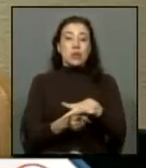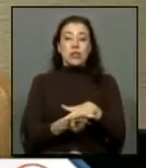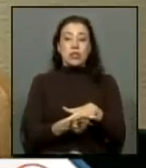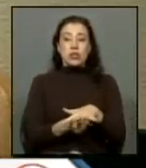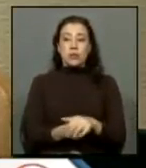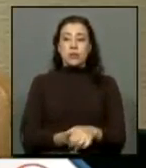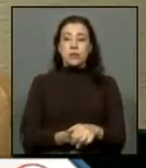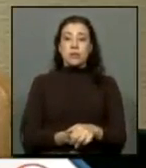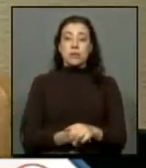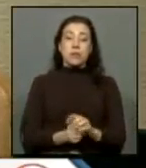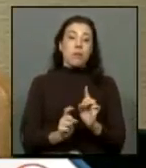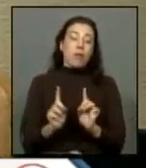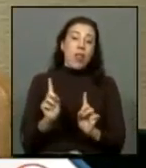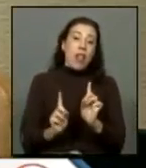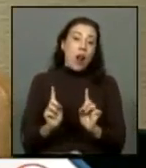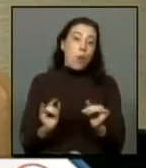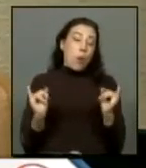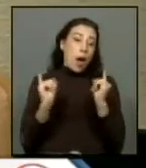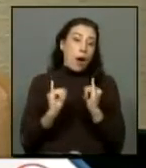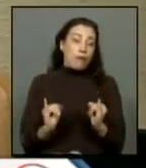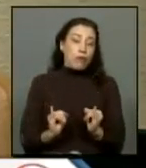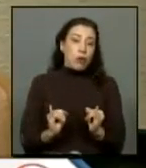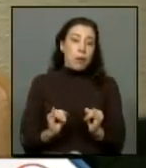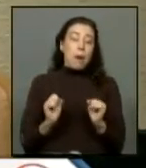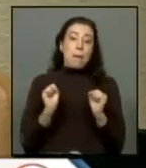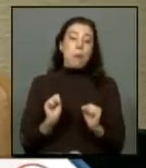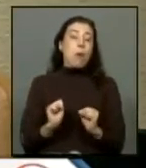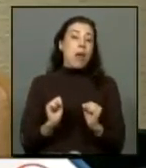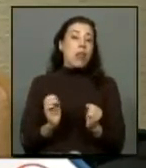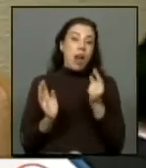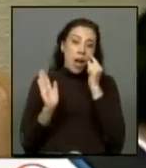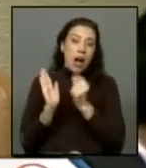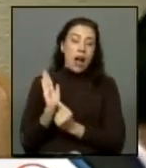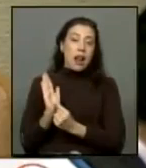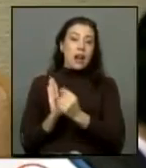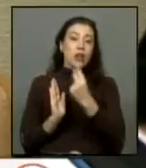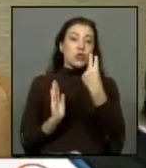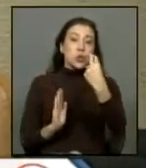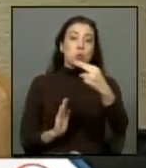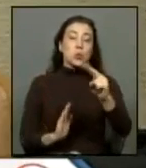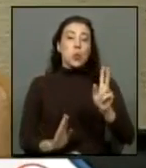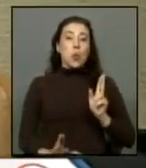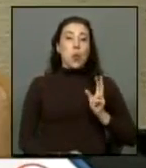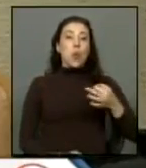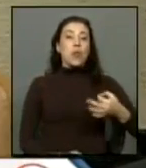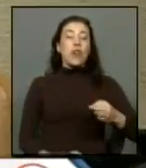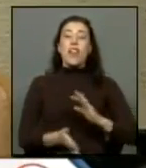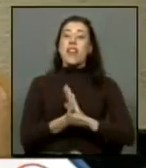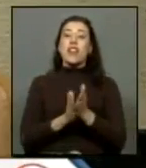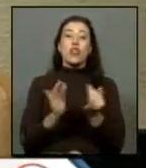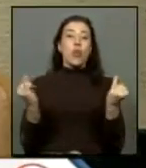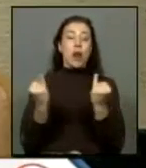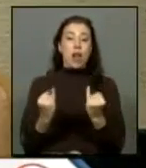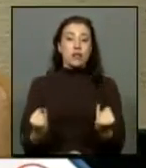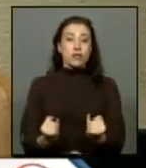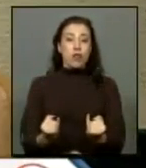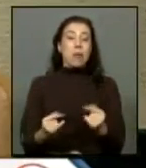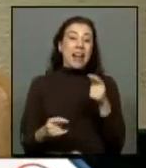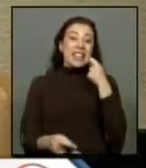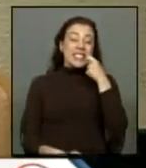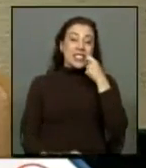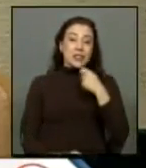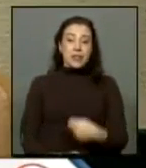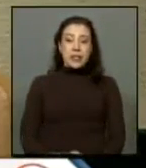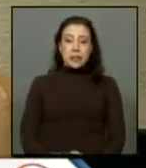y de alguna manera les pueda reconocer su dignidad en todos los términos y en todas las dimensiones que ello implica